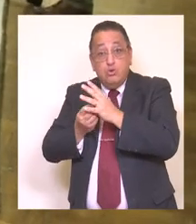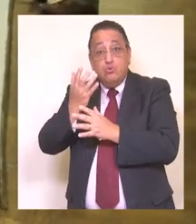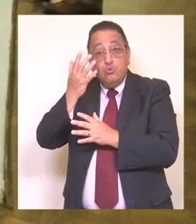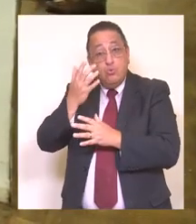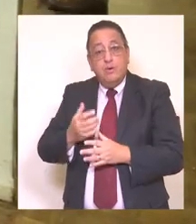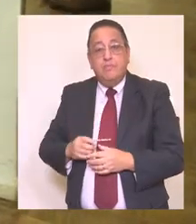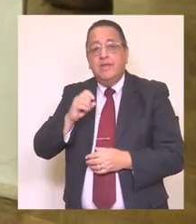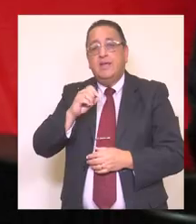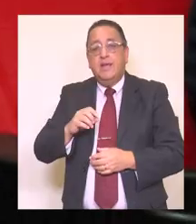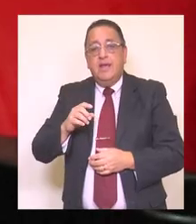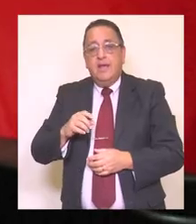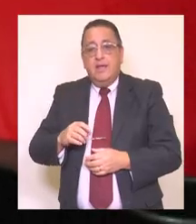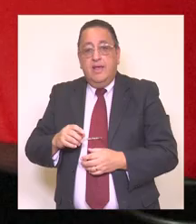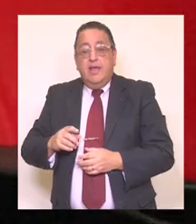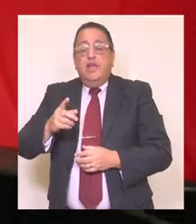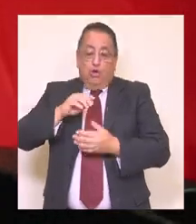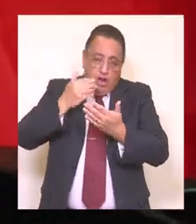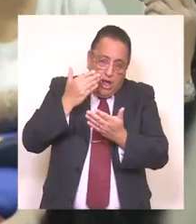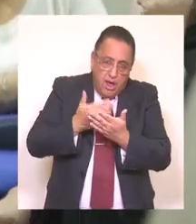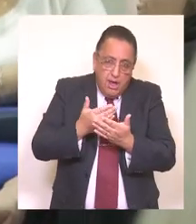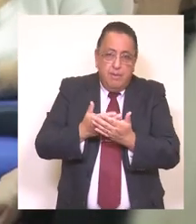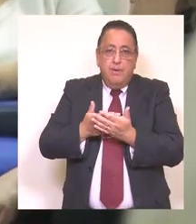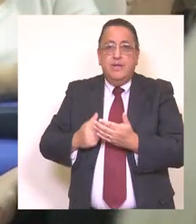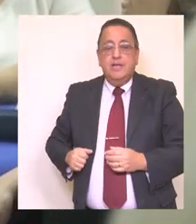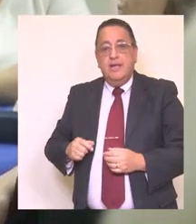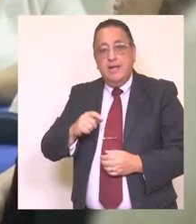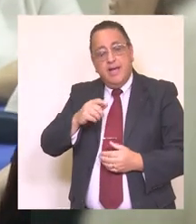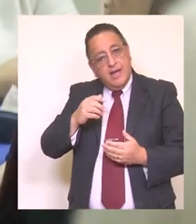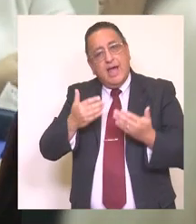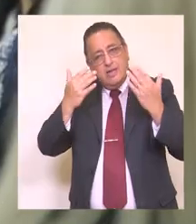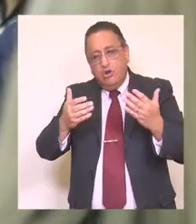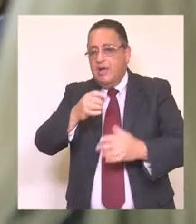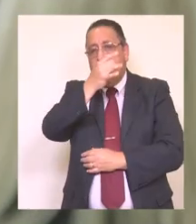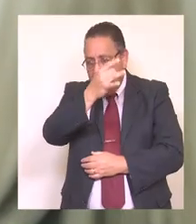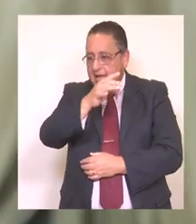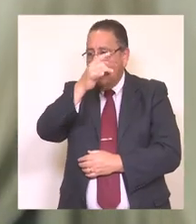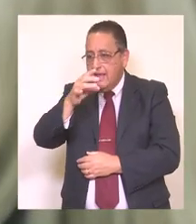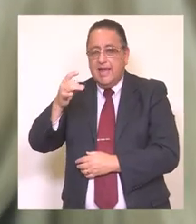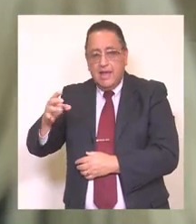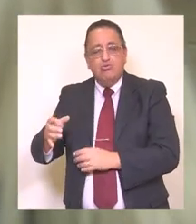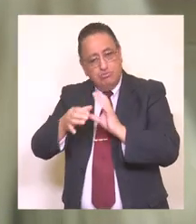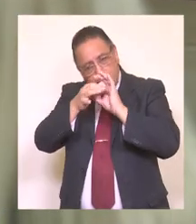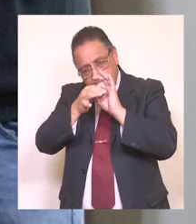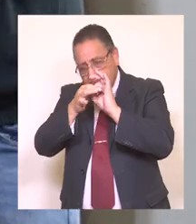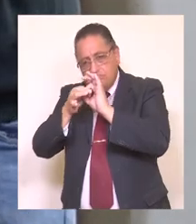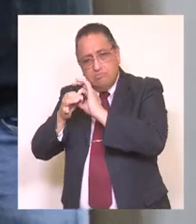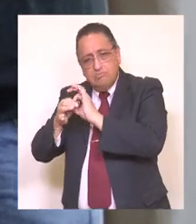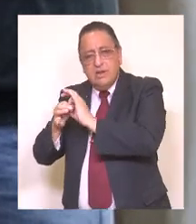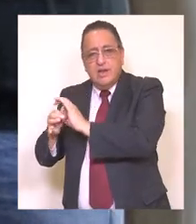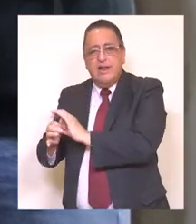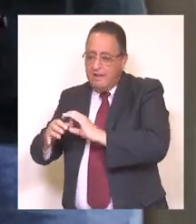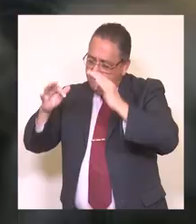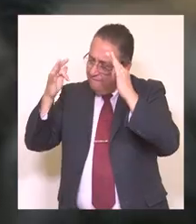conocido como Pladeco. Por eso, quiero aprovechar esta ocasión de entregarles mi reconocimiento y agradecimiento a todas